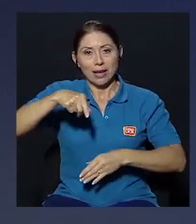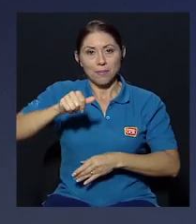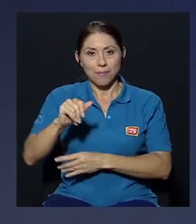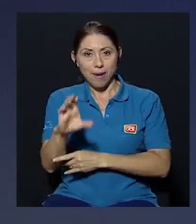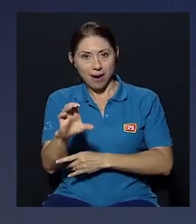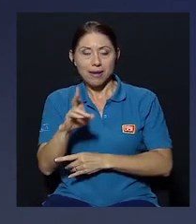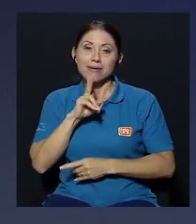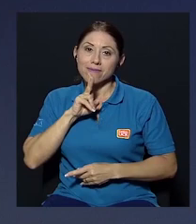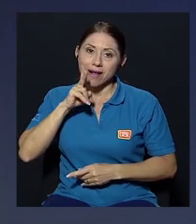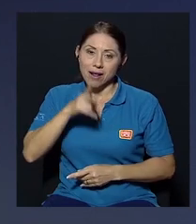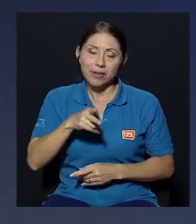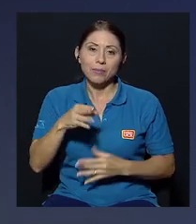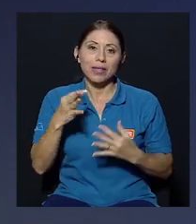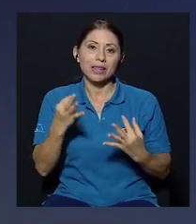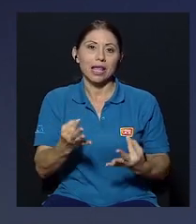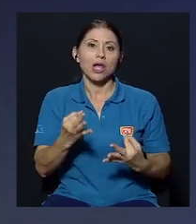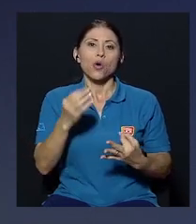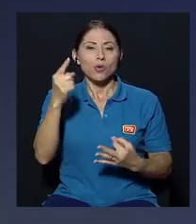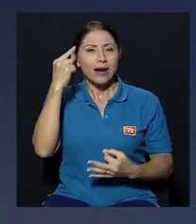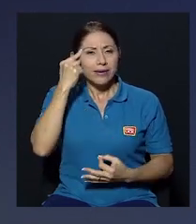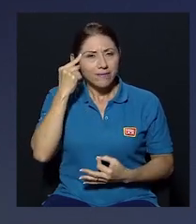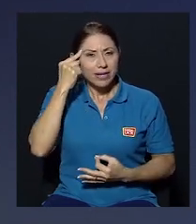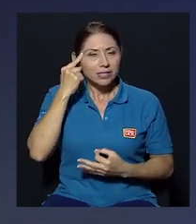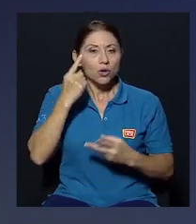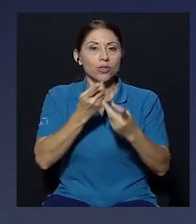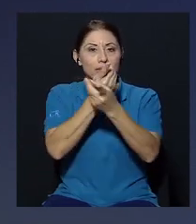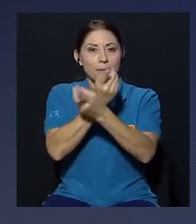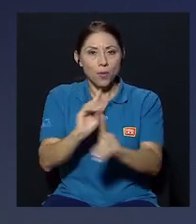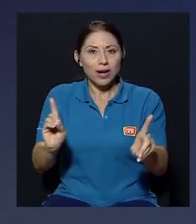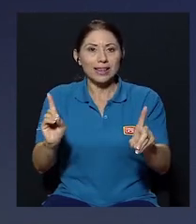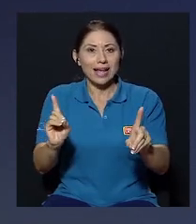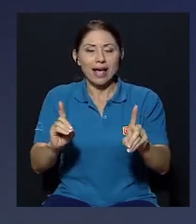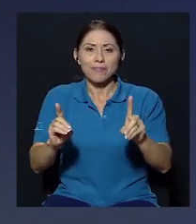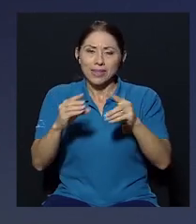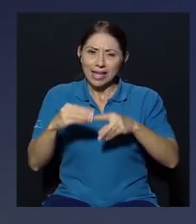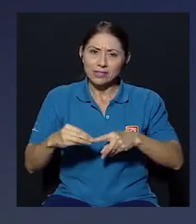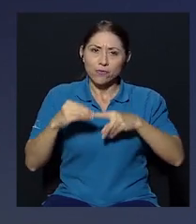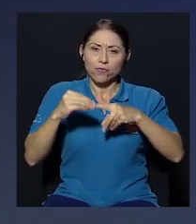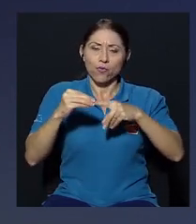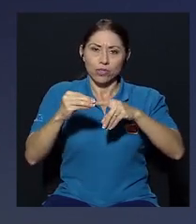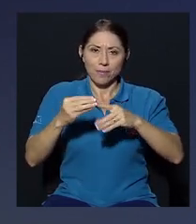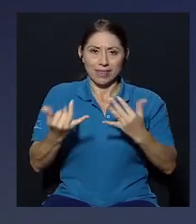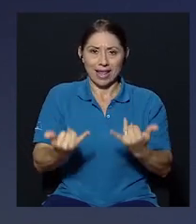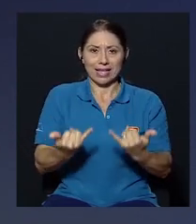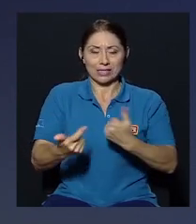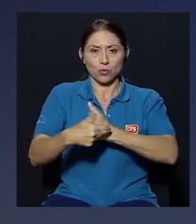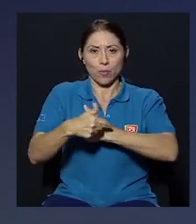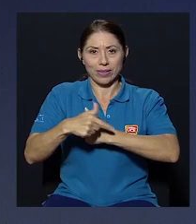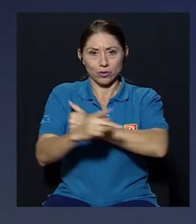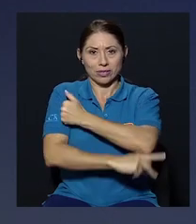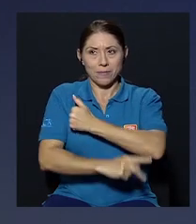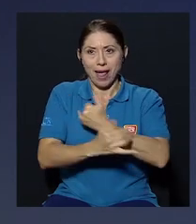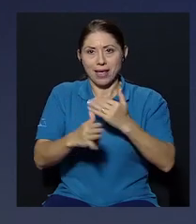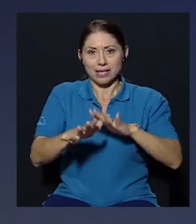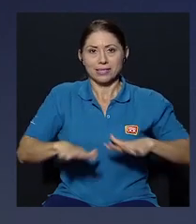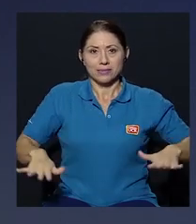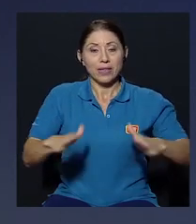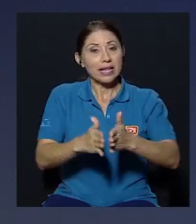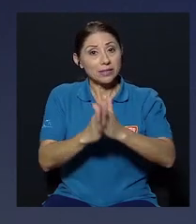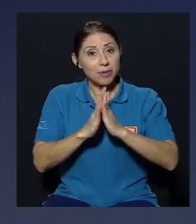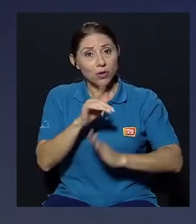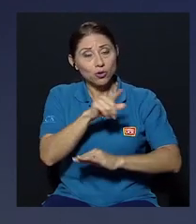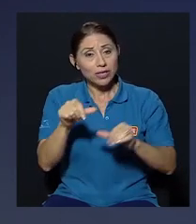Acción Ciudadana se vean verdaderamente como una reflexión demócrata que es fundamental en este momento país que vivimos